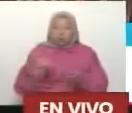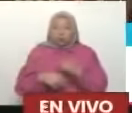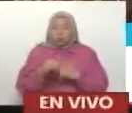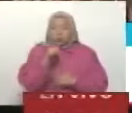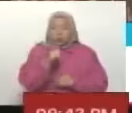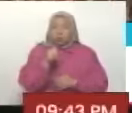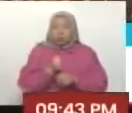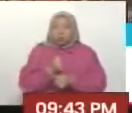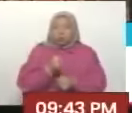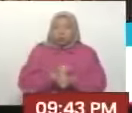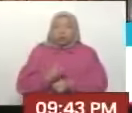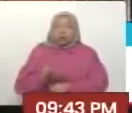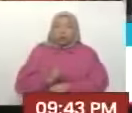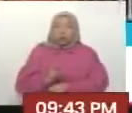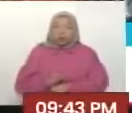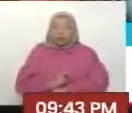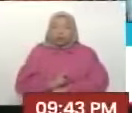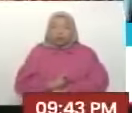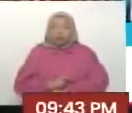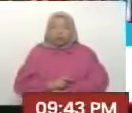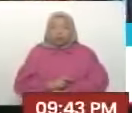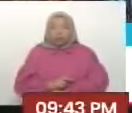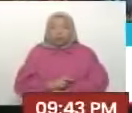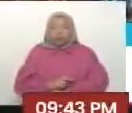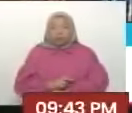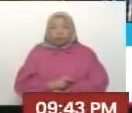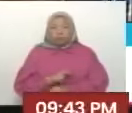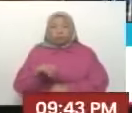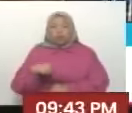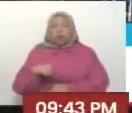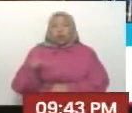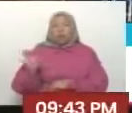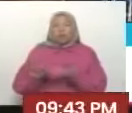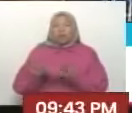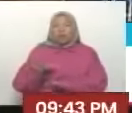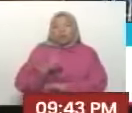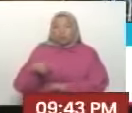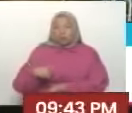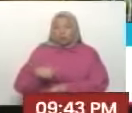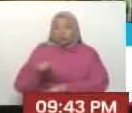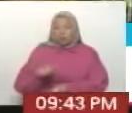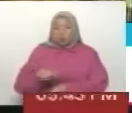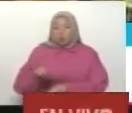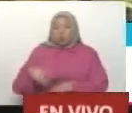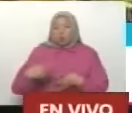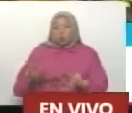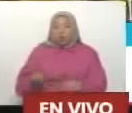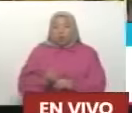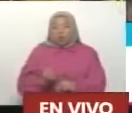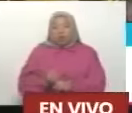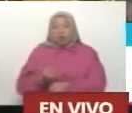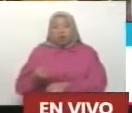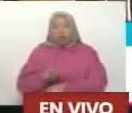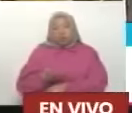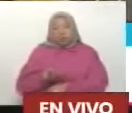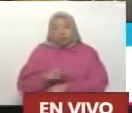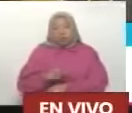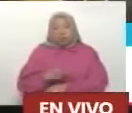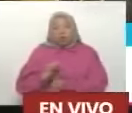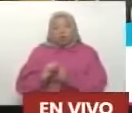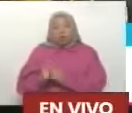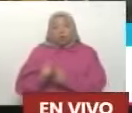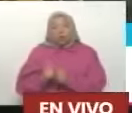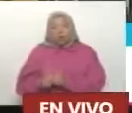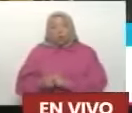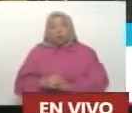a apostar por este país, también apuesten también a los espacios turísticos que nosotros también le estamos regalando a este país, a los espacios deportivos